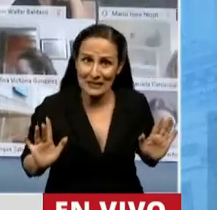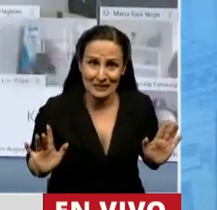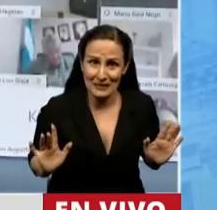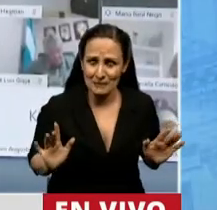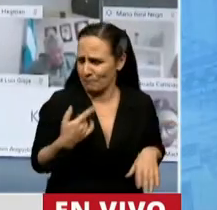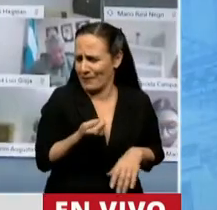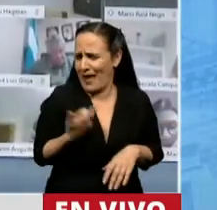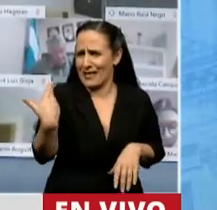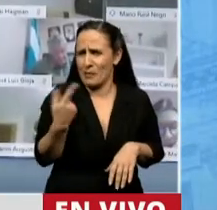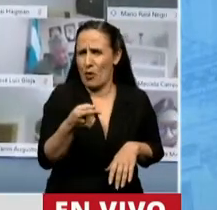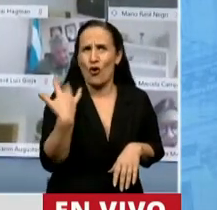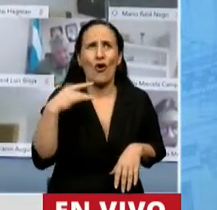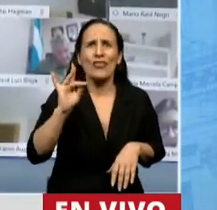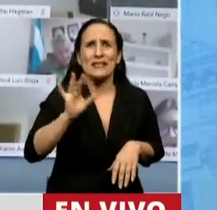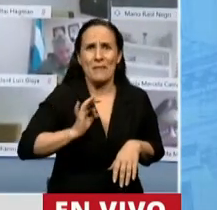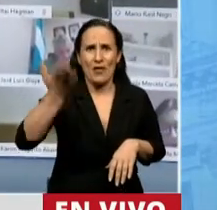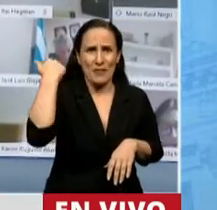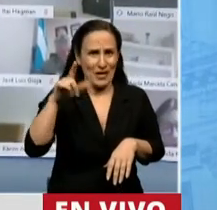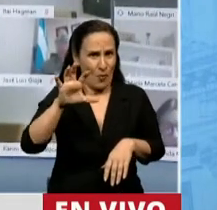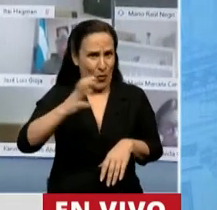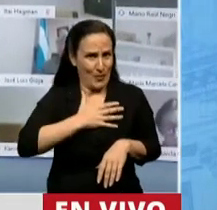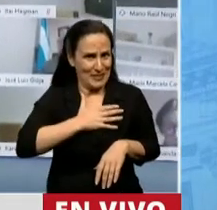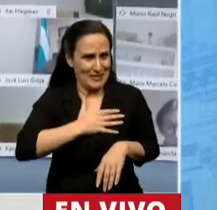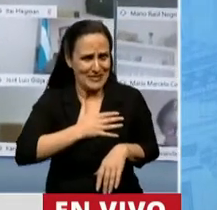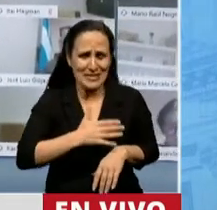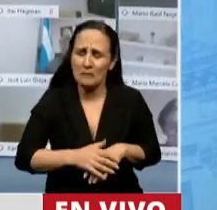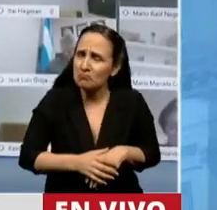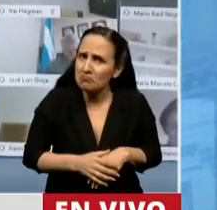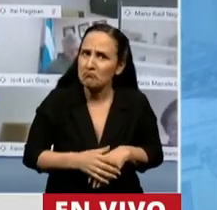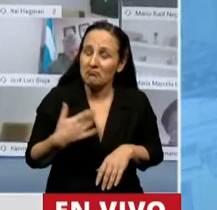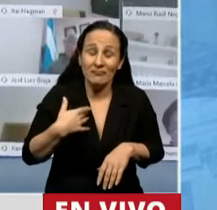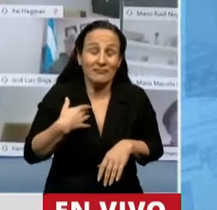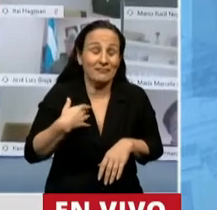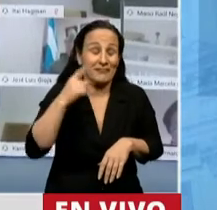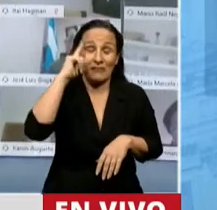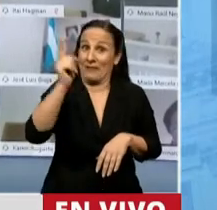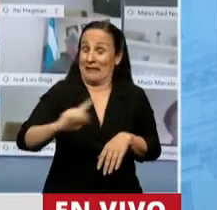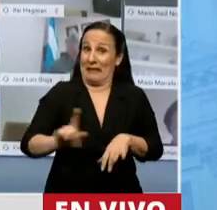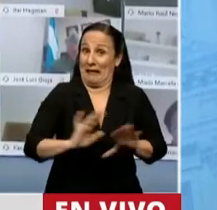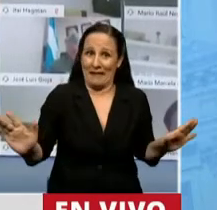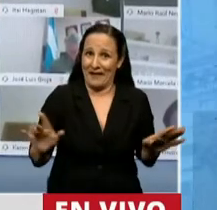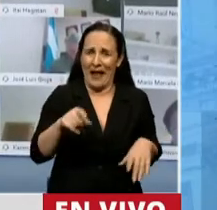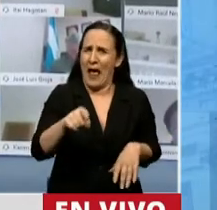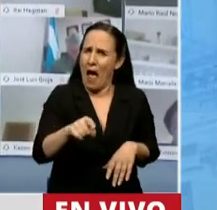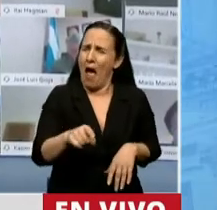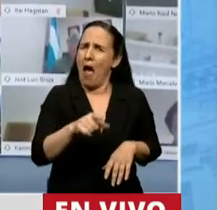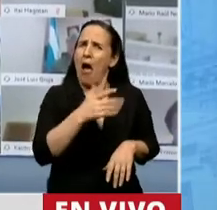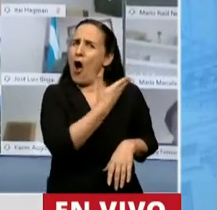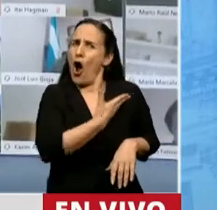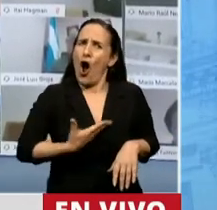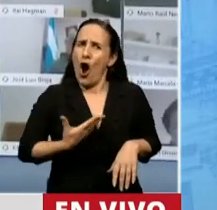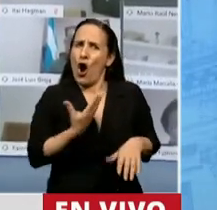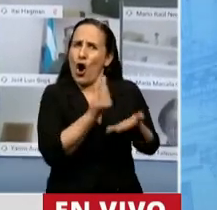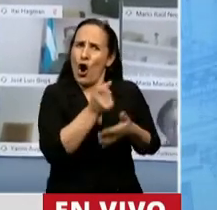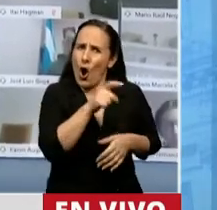hace muy poquito, en diciembre del año pasado en mi provincia, es increíble. Porque había hasta el convencimiento del gobierno